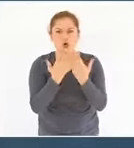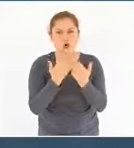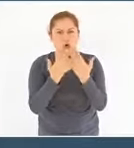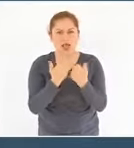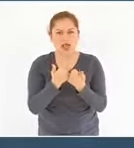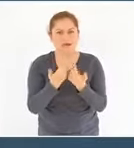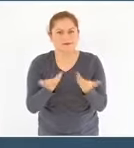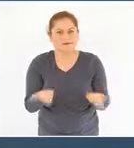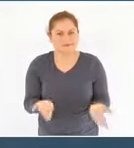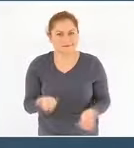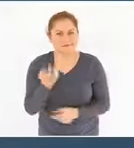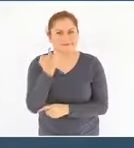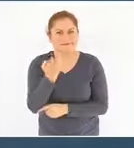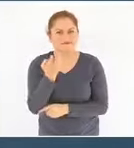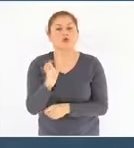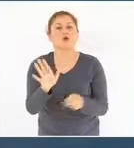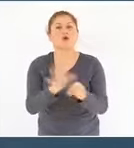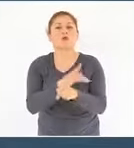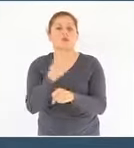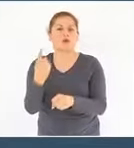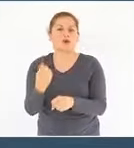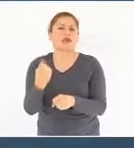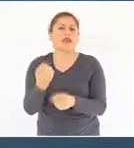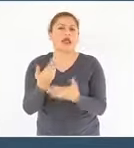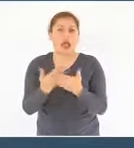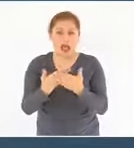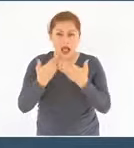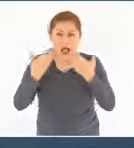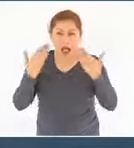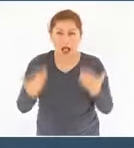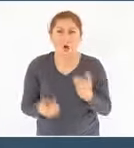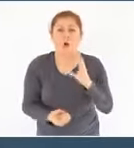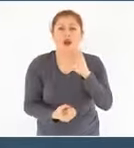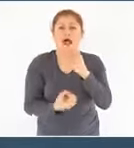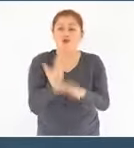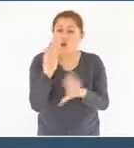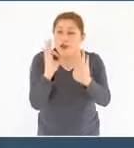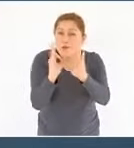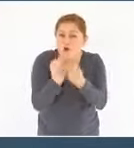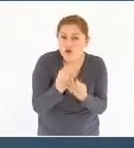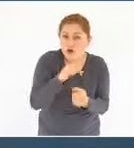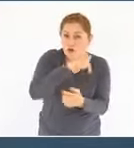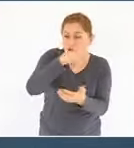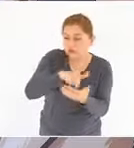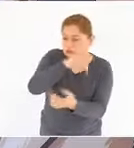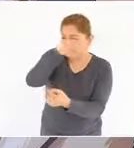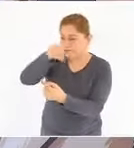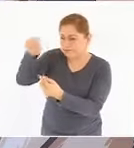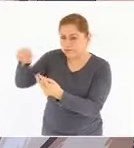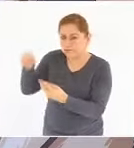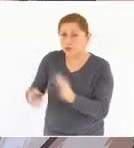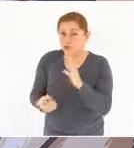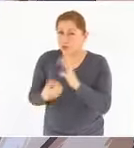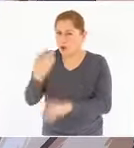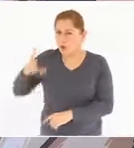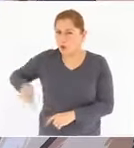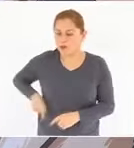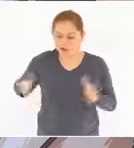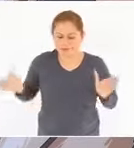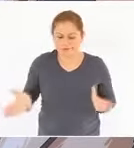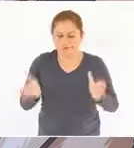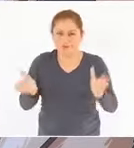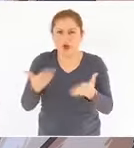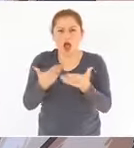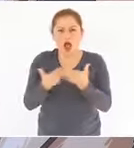desarrollos de los nuevos campos que esta administración ha impulsado México nuevamente ha